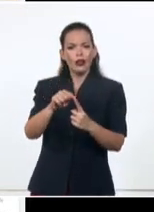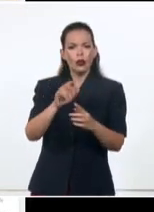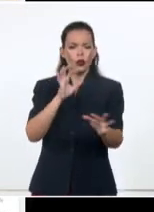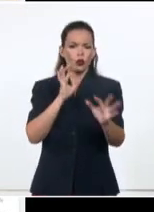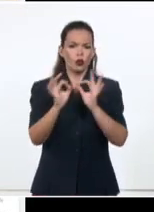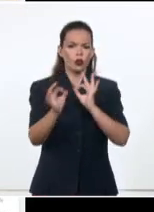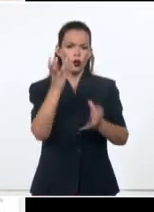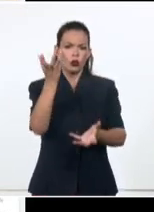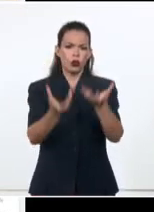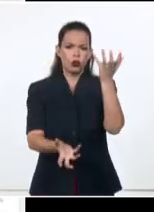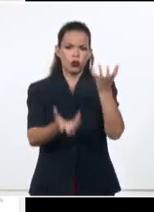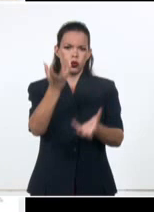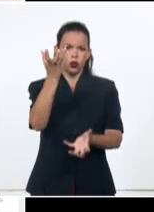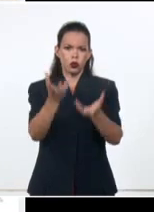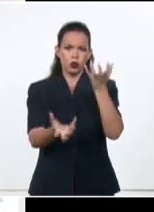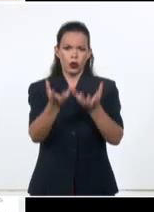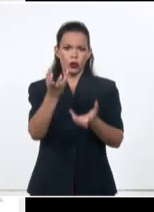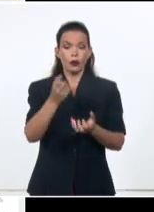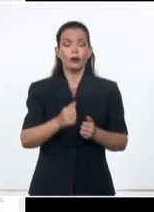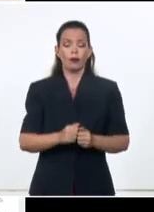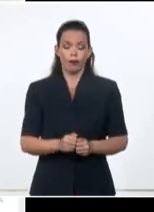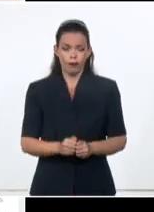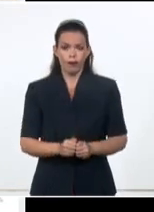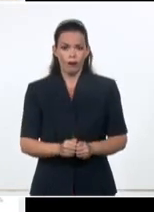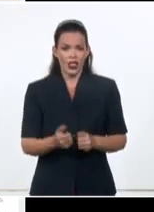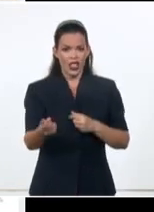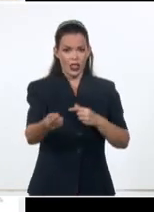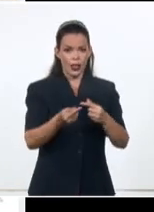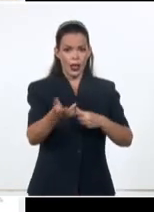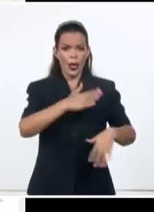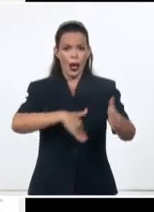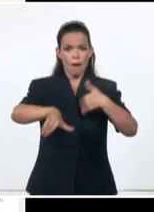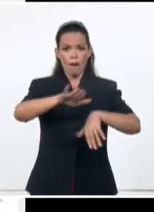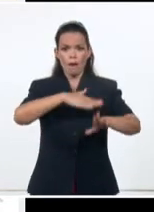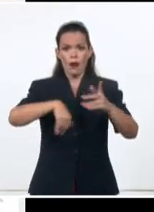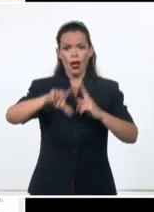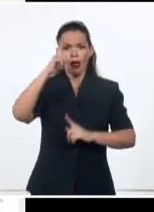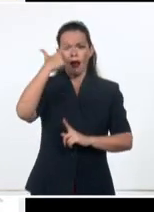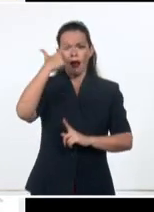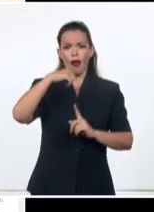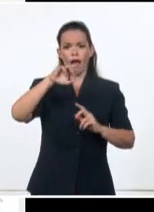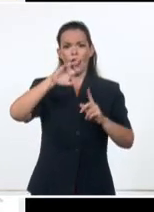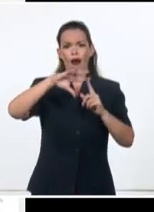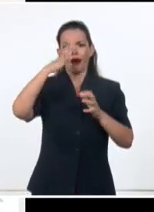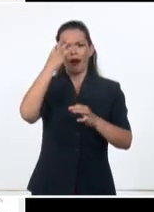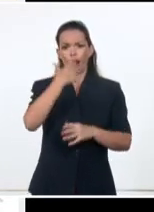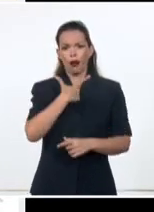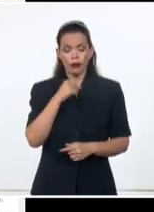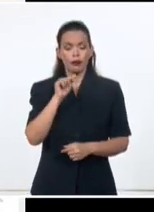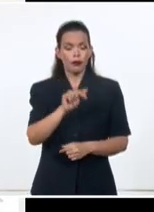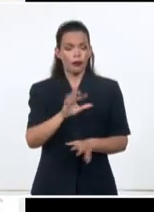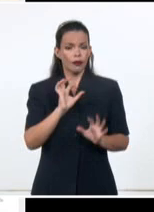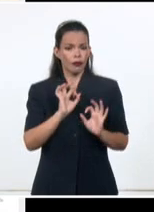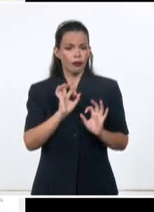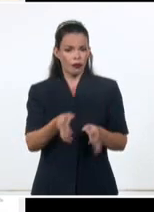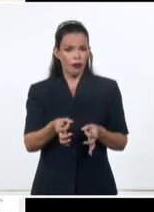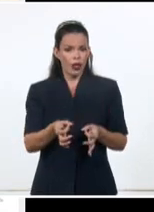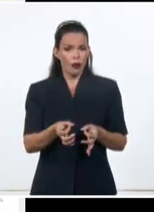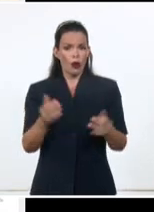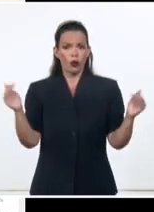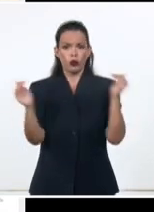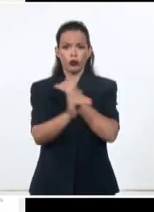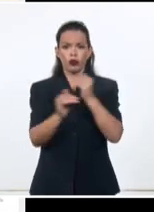un área conocida como Hierbasal de Ciénaga de Zapata. Y según testigos, el siniestro obligó a cortar el tránsito por la zona. Según refieren